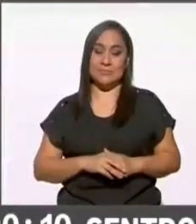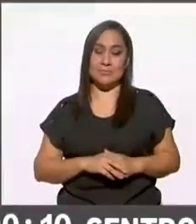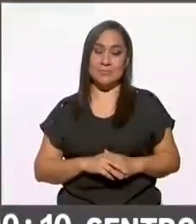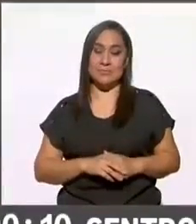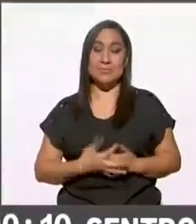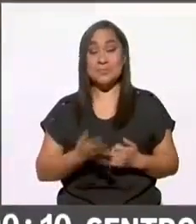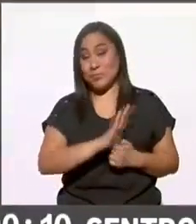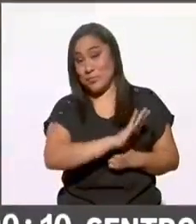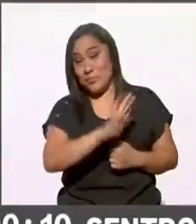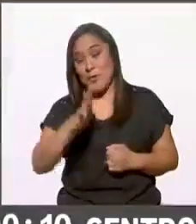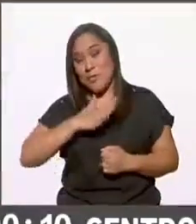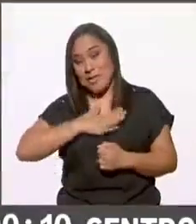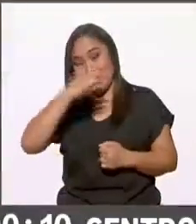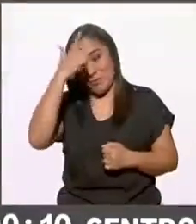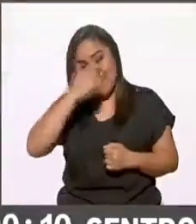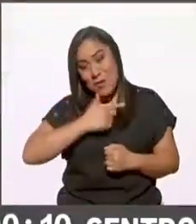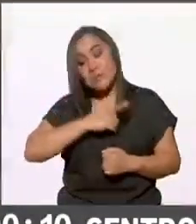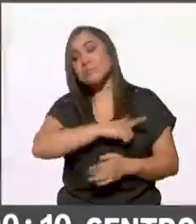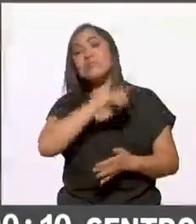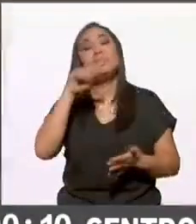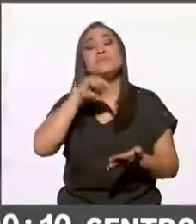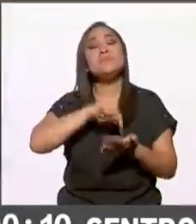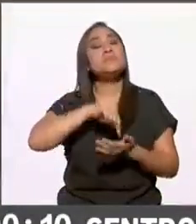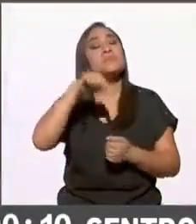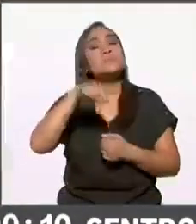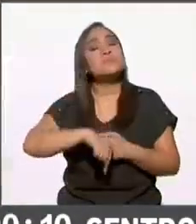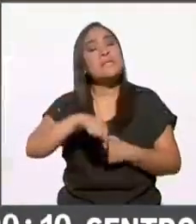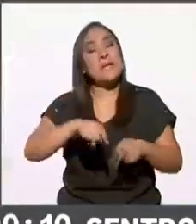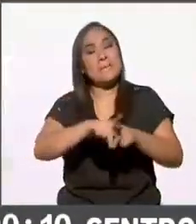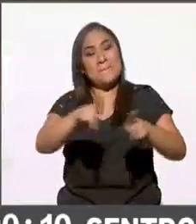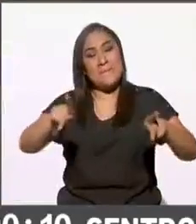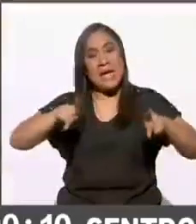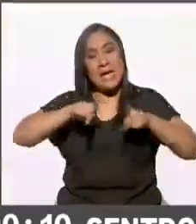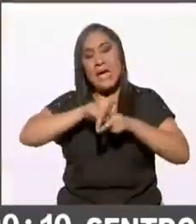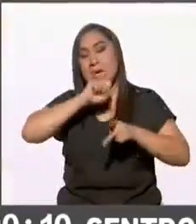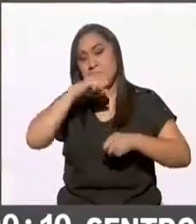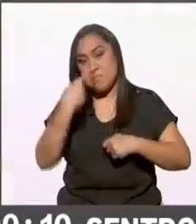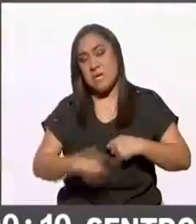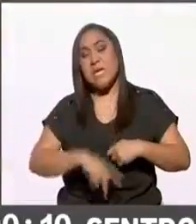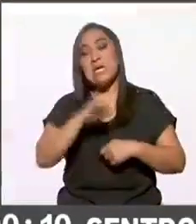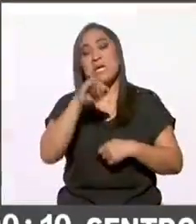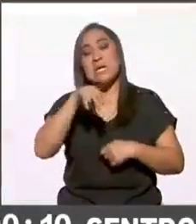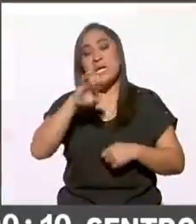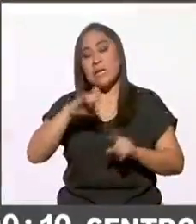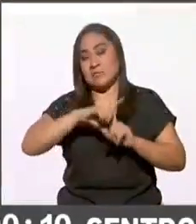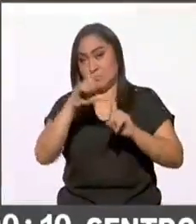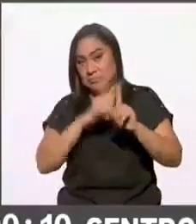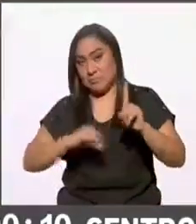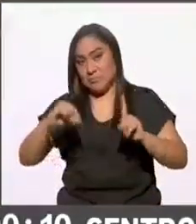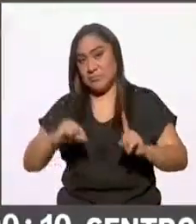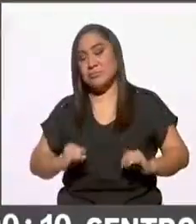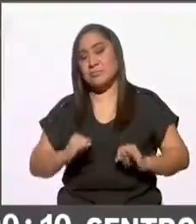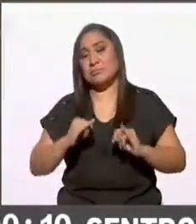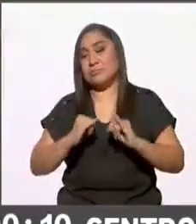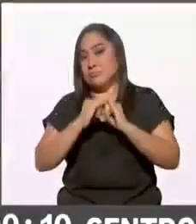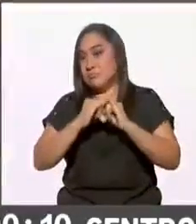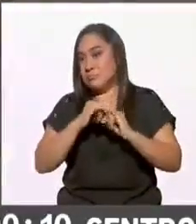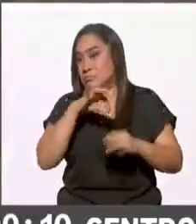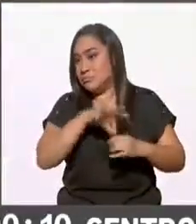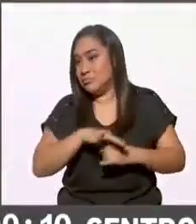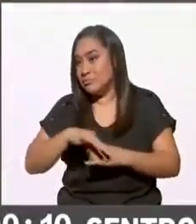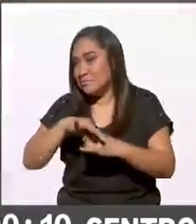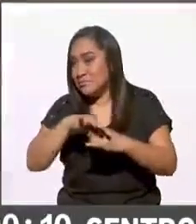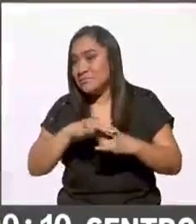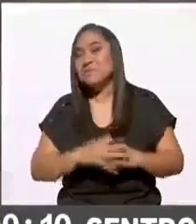hola qué tal buenas noches pues estamos en este patio del Instituto Nacional Electoral y es que aquí fue donde iniciamos